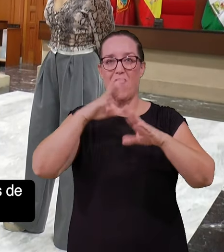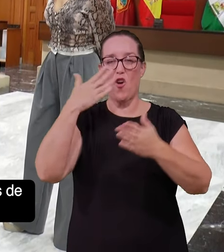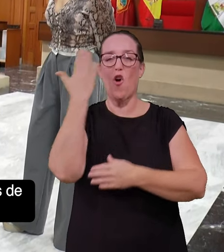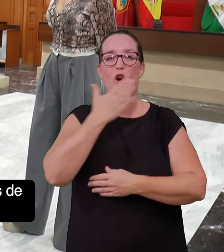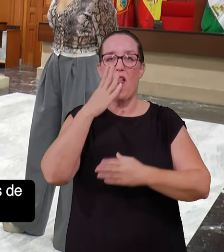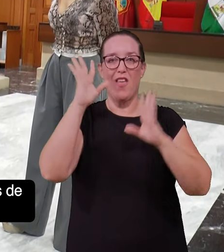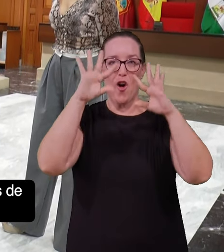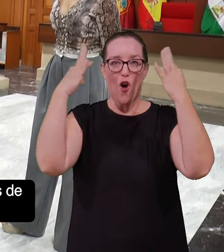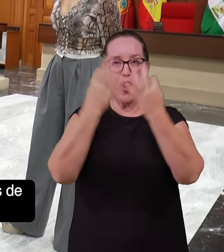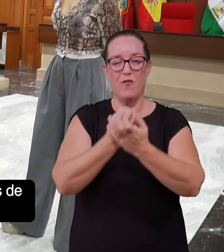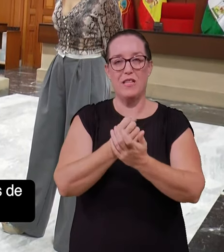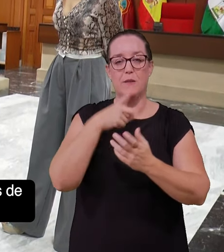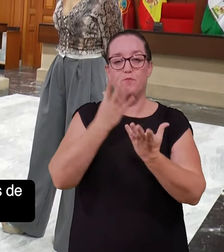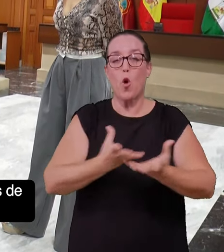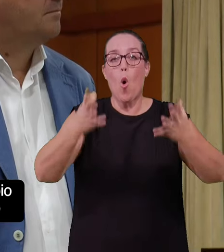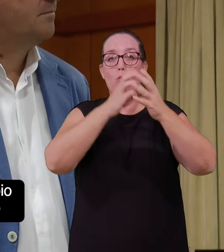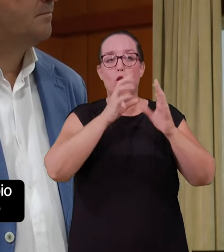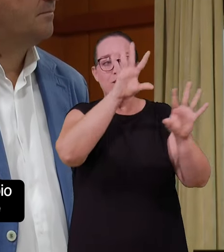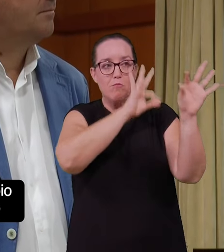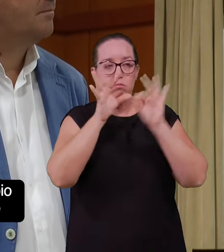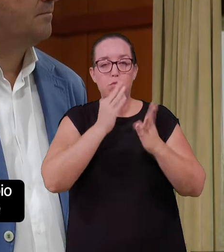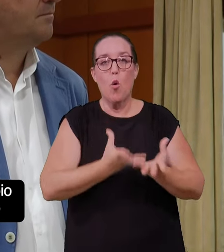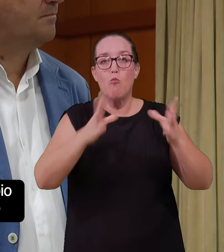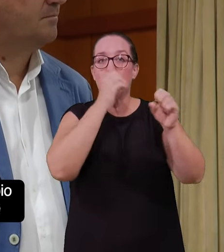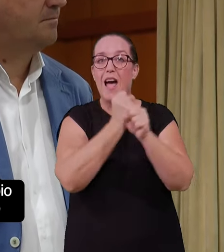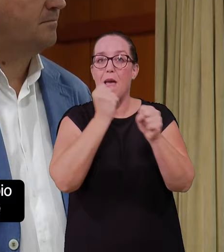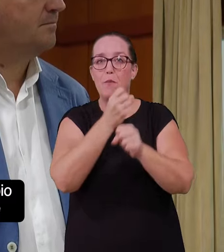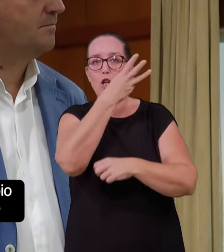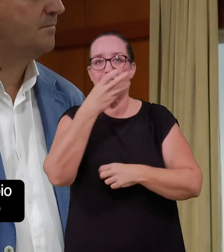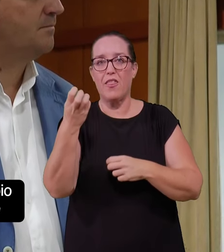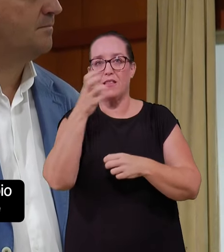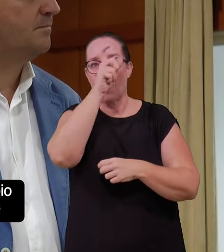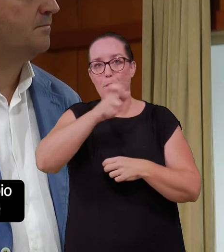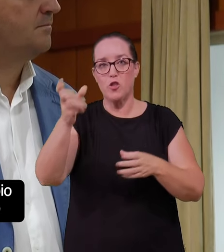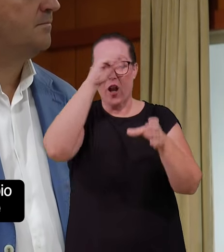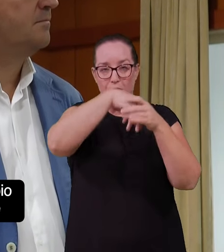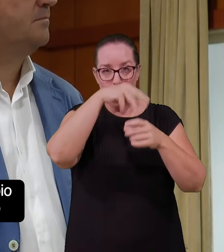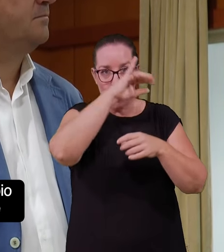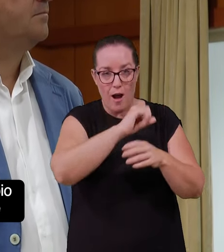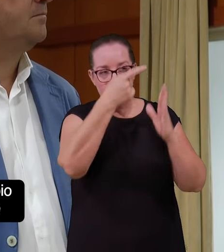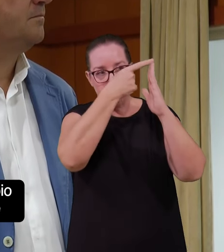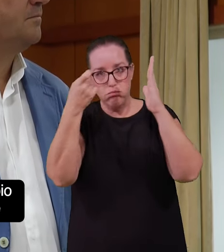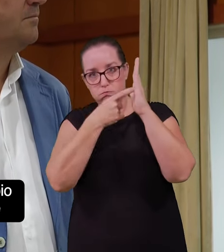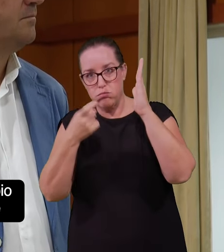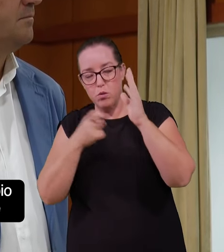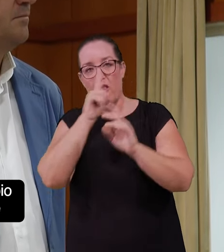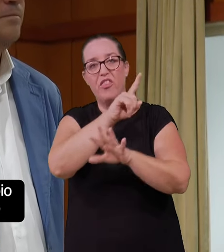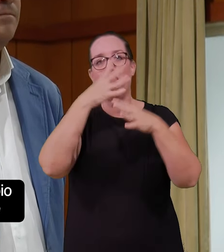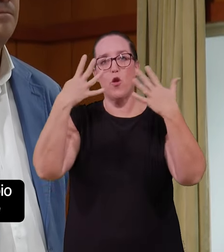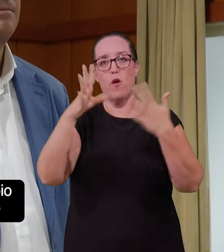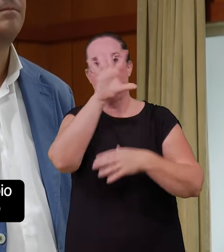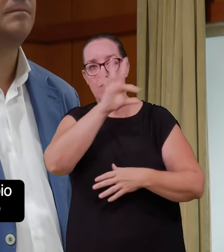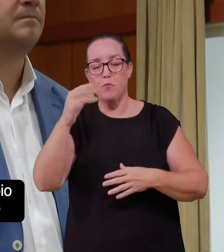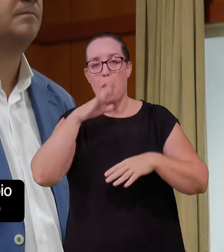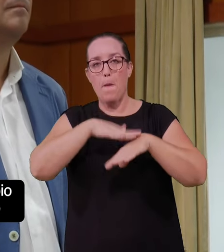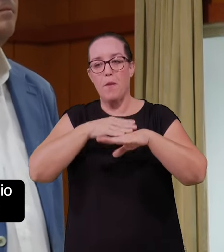Se hará a través de una bolsa de empleo que cuenta con unas 300 personas y que permitirá, según el propio consistorio, incorporar de